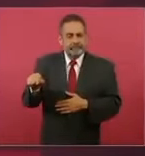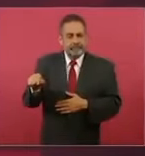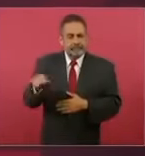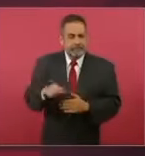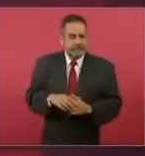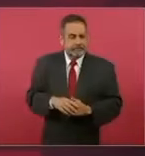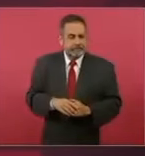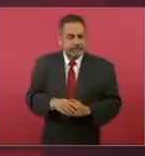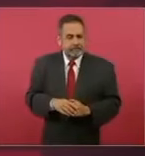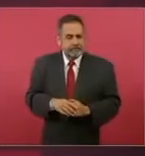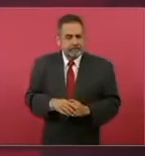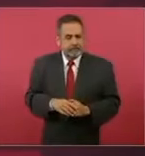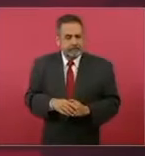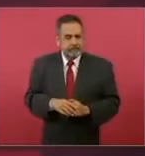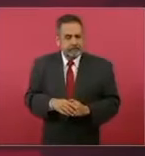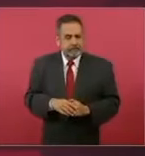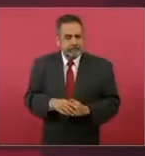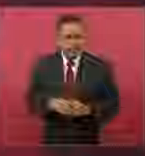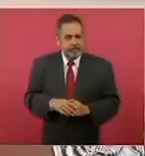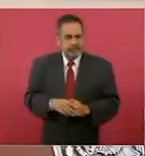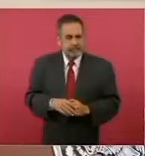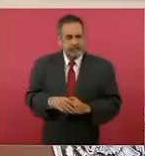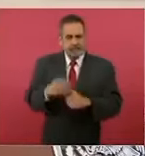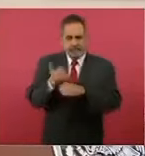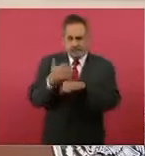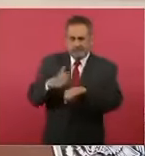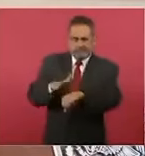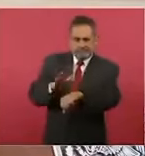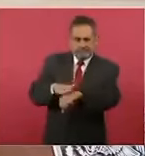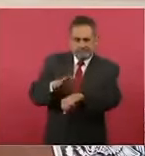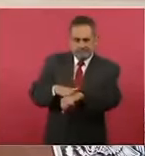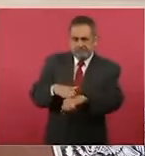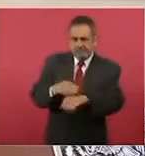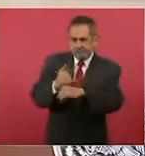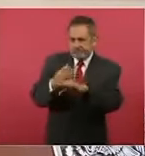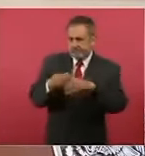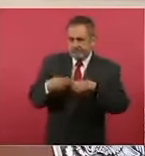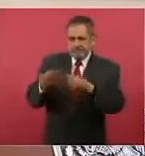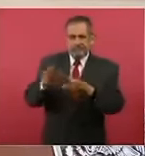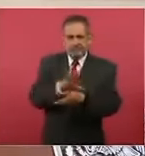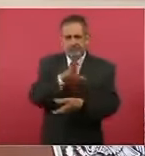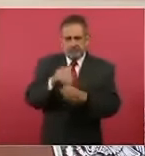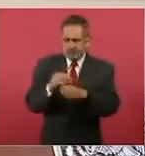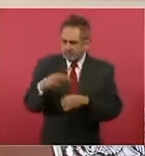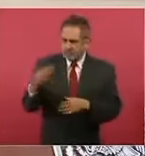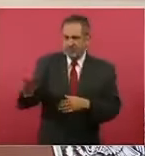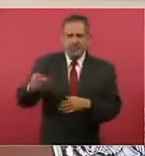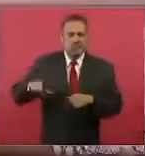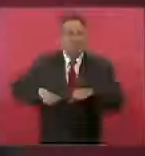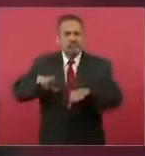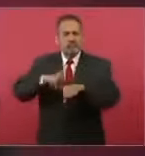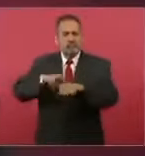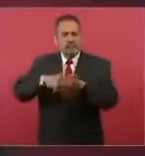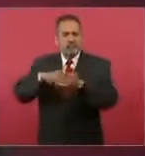le dio un informe completo al gobernador de Puebla.